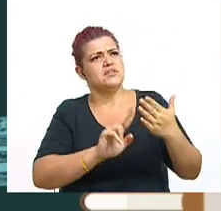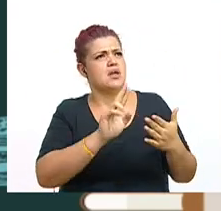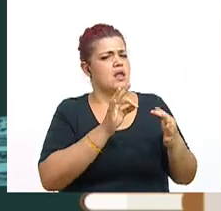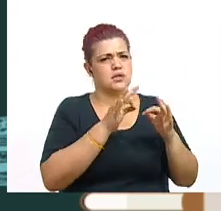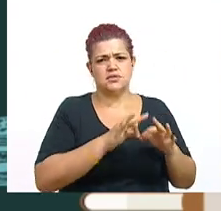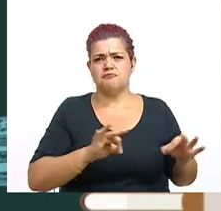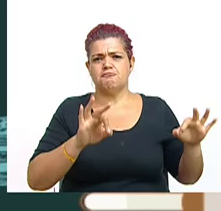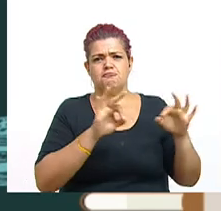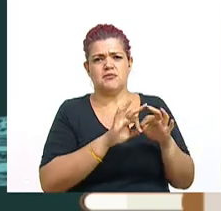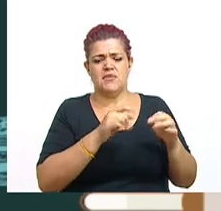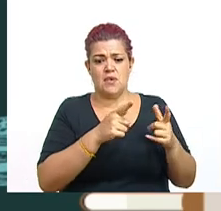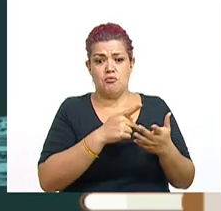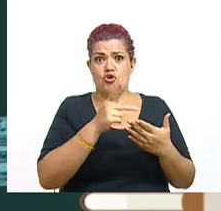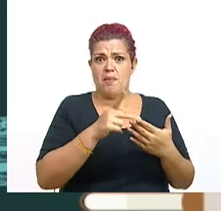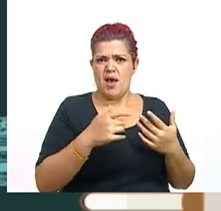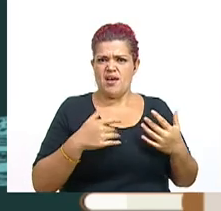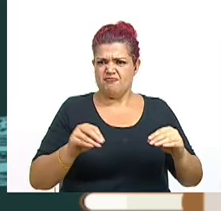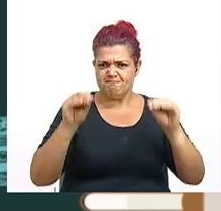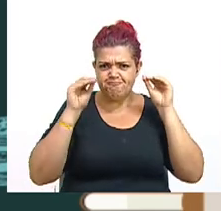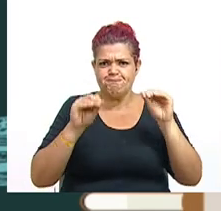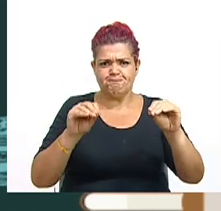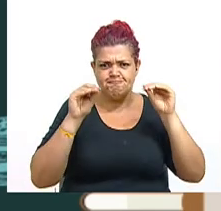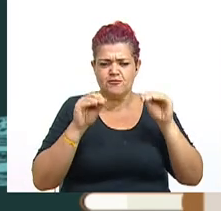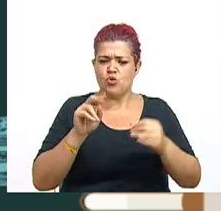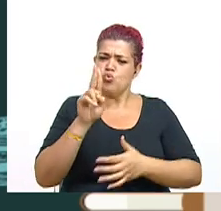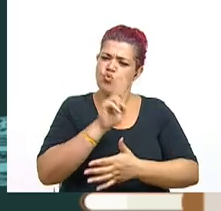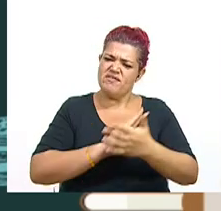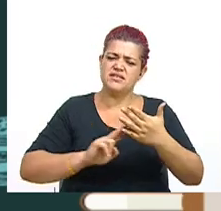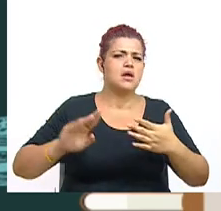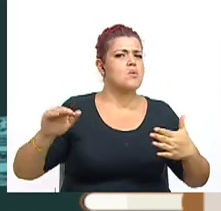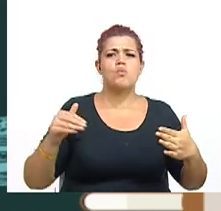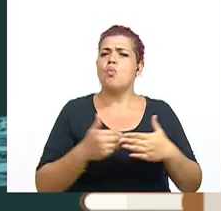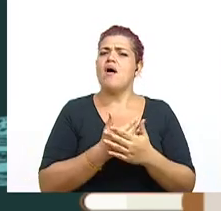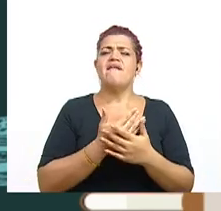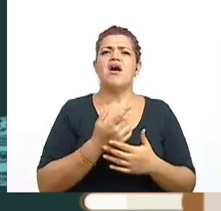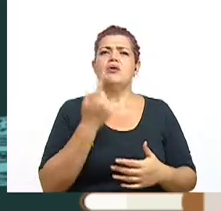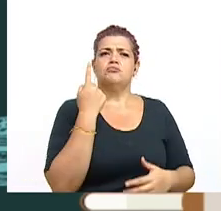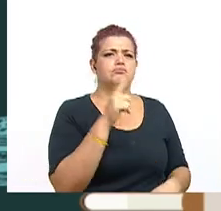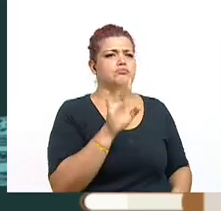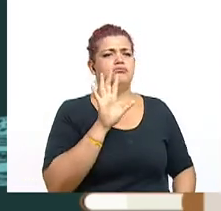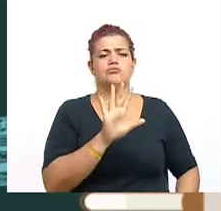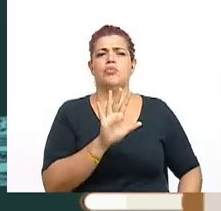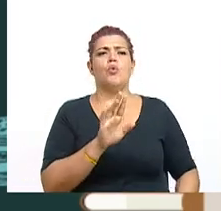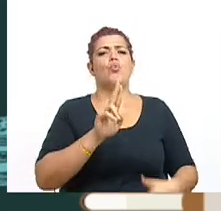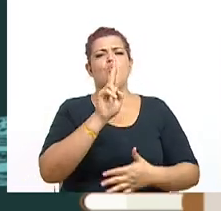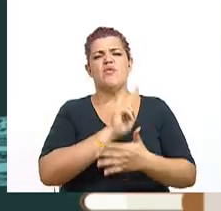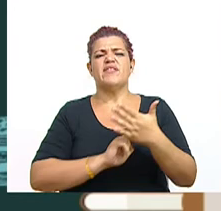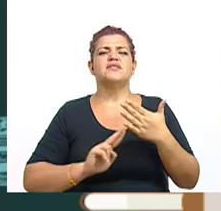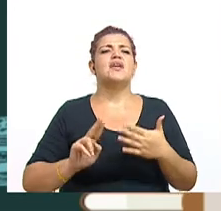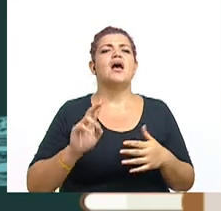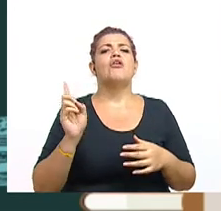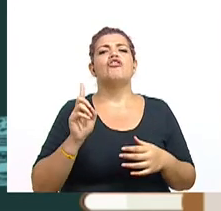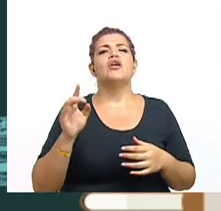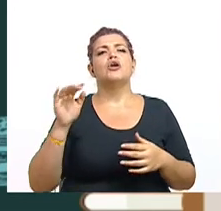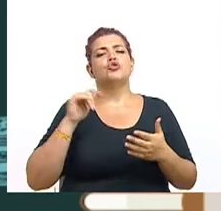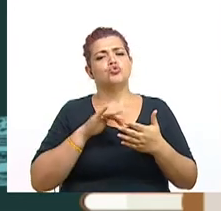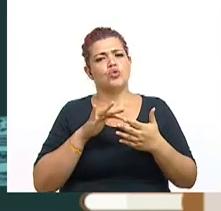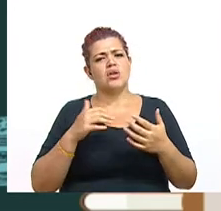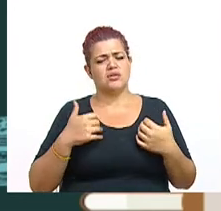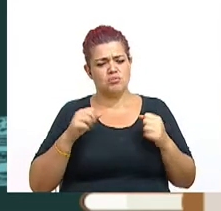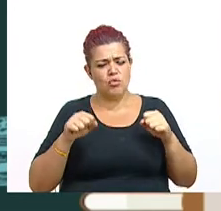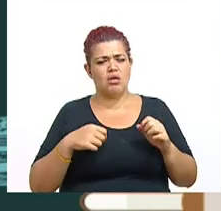en el ramo de la educación. Una universidad nueva, autónoma, una universidad donde los estudiantes tengan